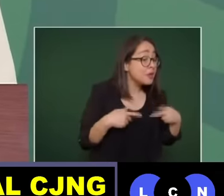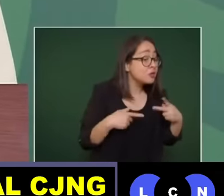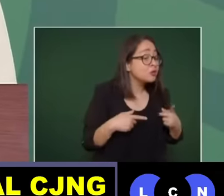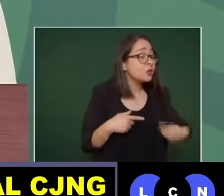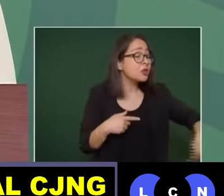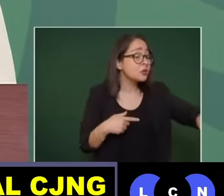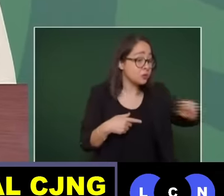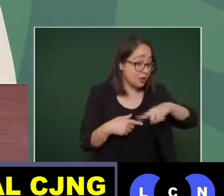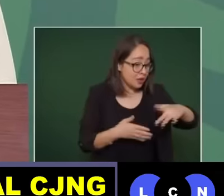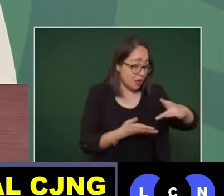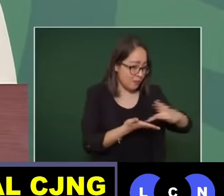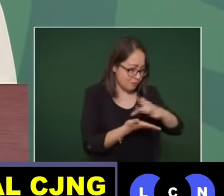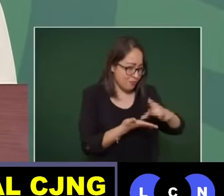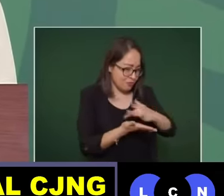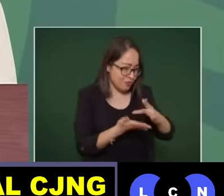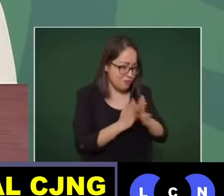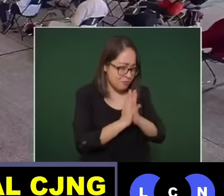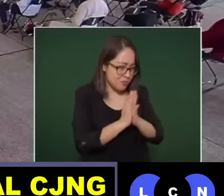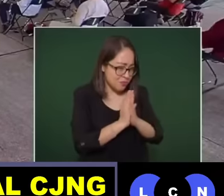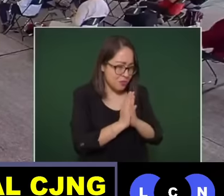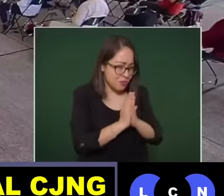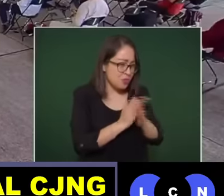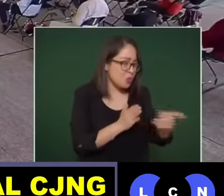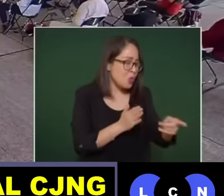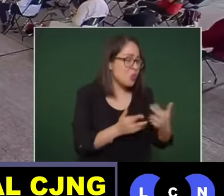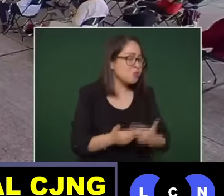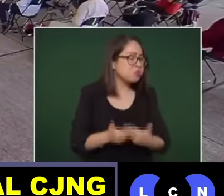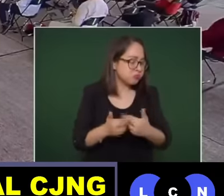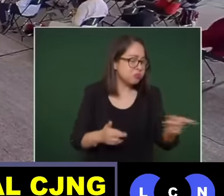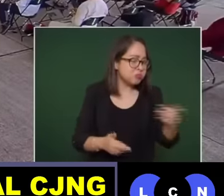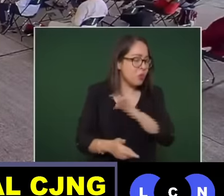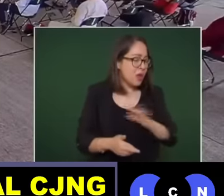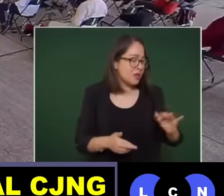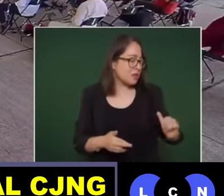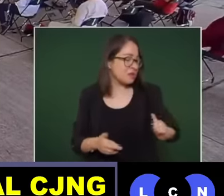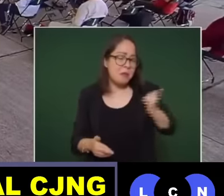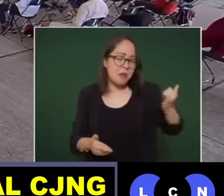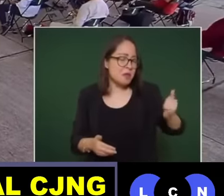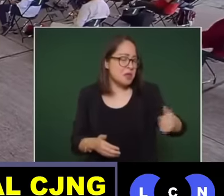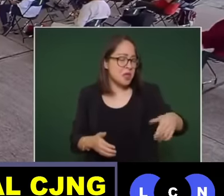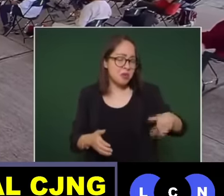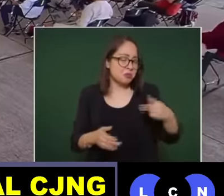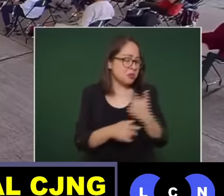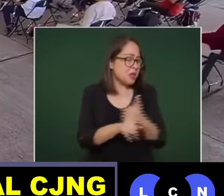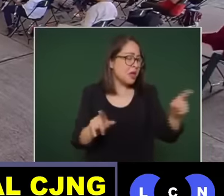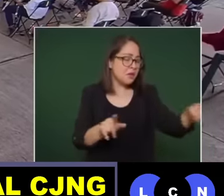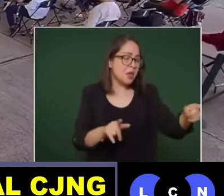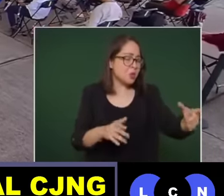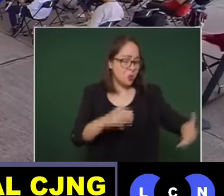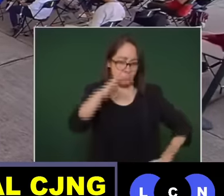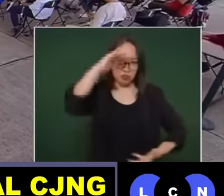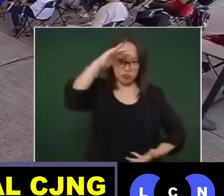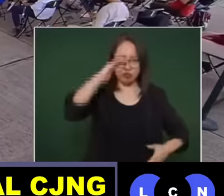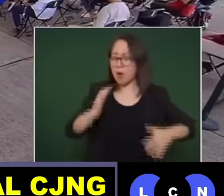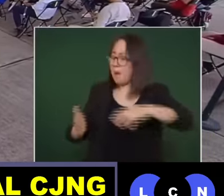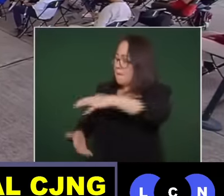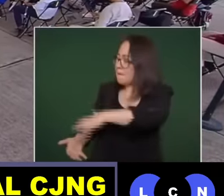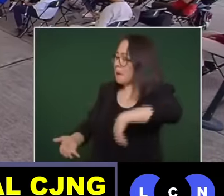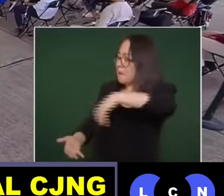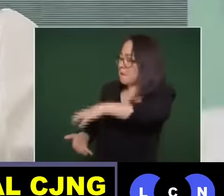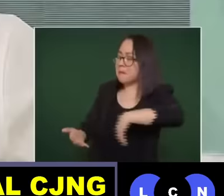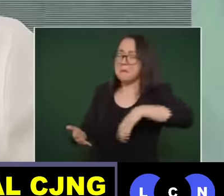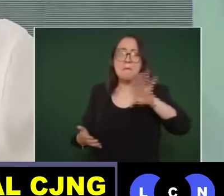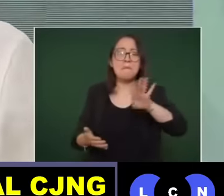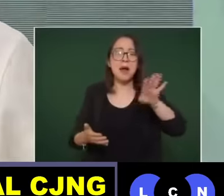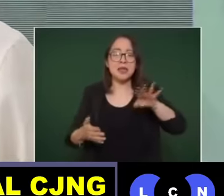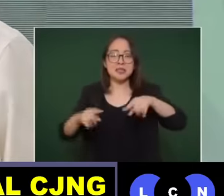recogieran en cubetas en bidones y hacían como una especie de